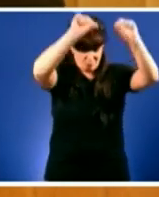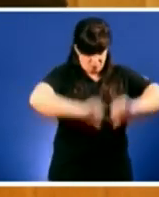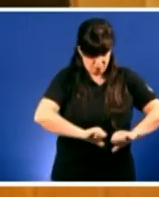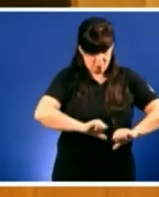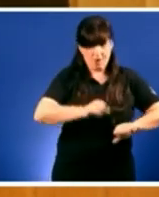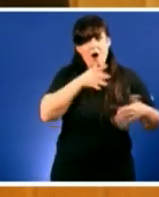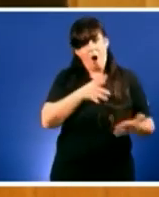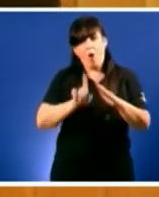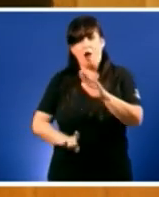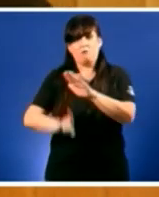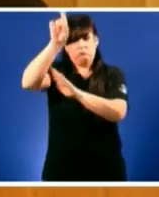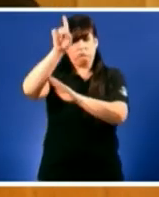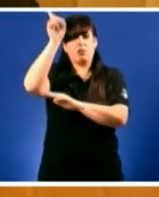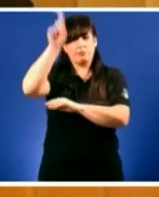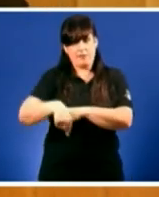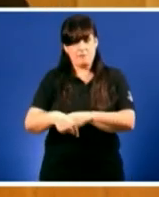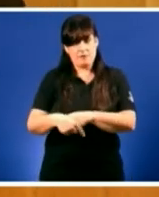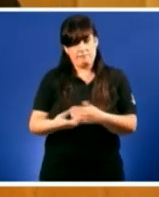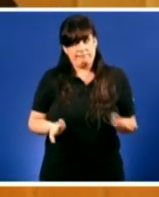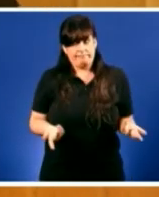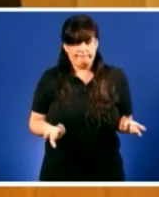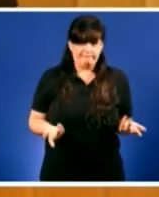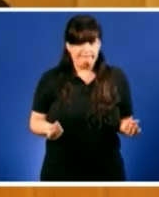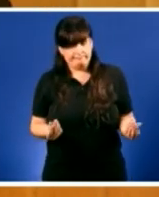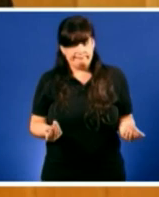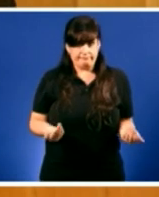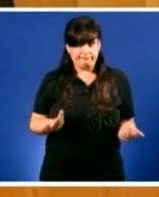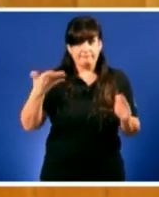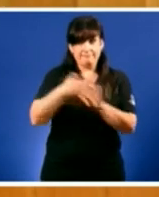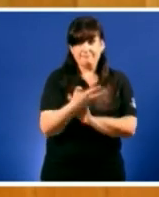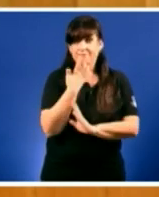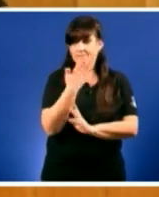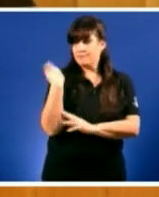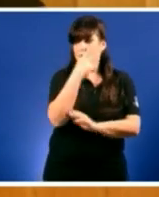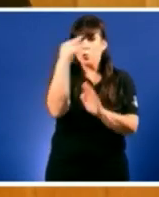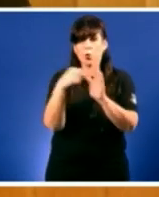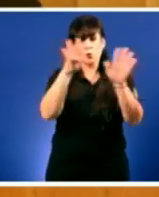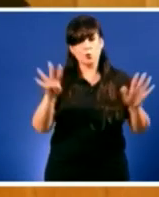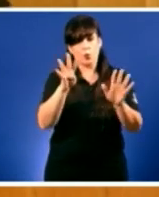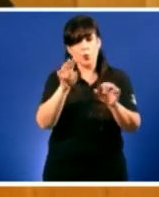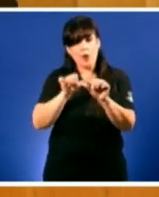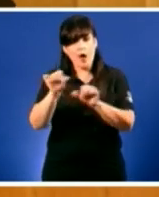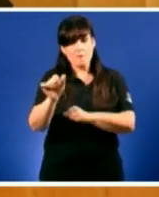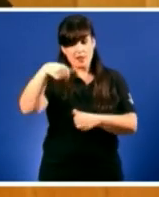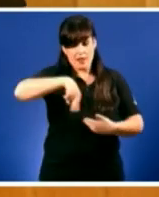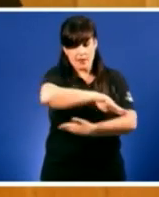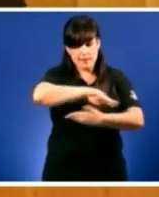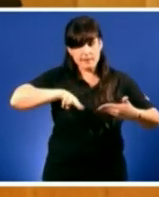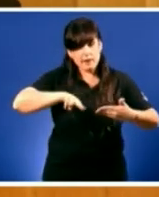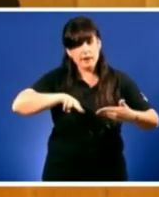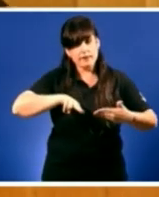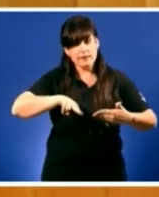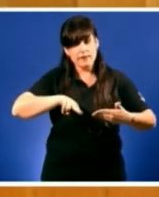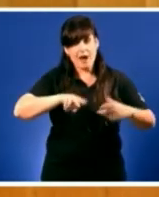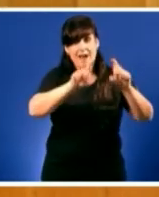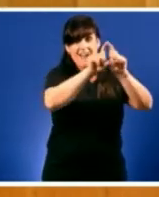parece que pouca caída que dende 2009 en Galiza pechasen de media o dobre de